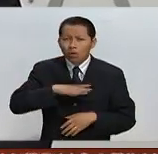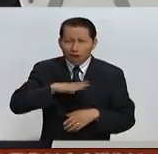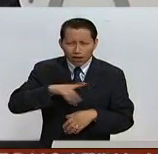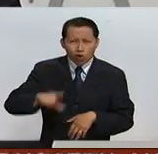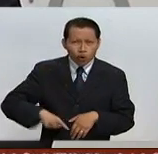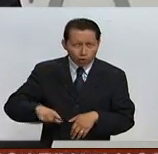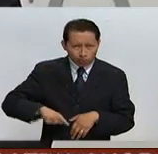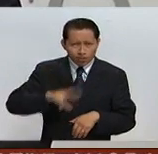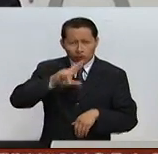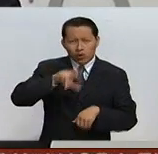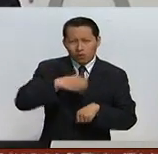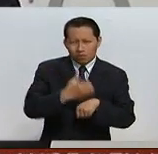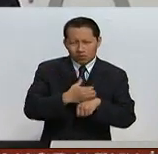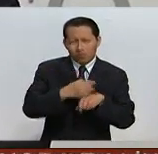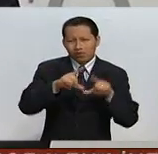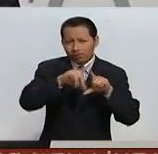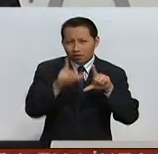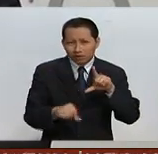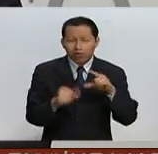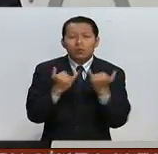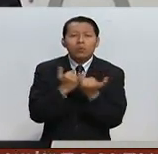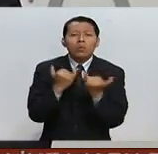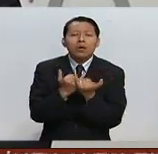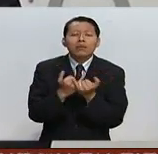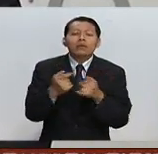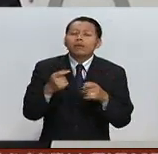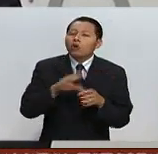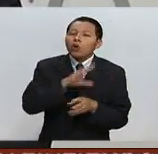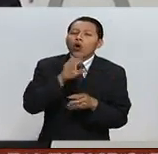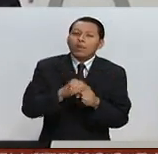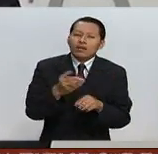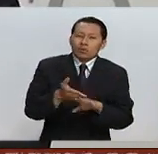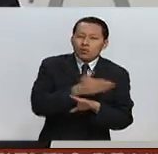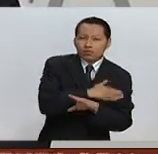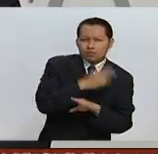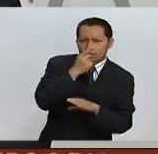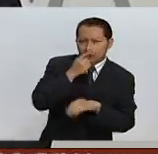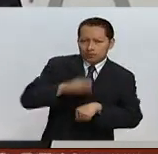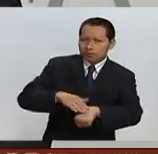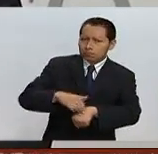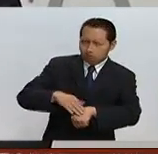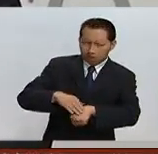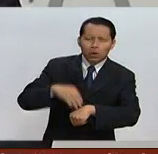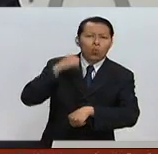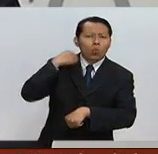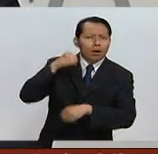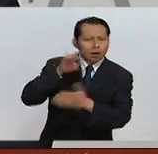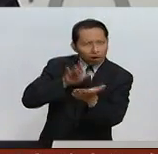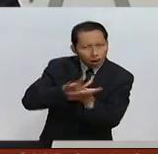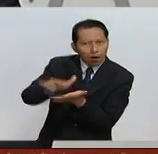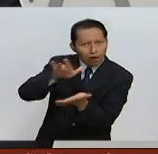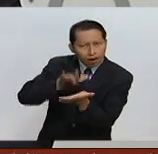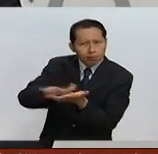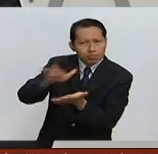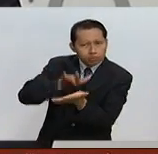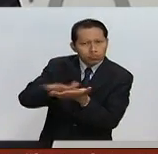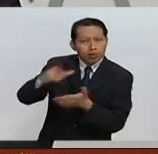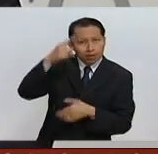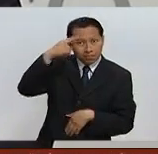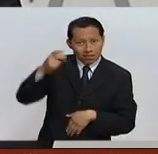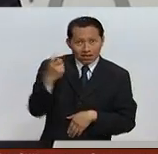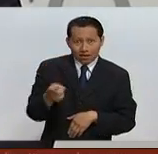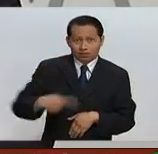que desde un inicio ha manifestado su total apoyo al gobierno del estado para que los habitantes de aquella